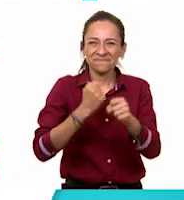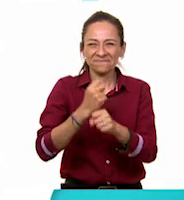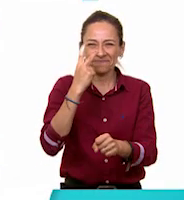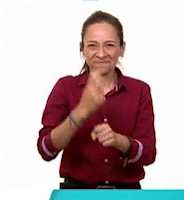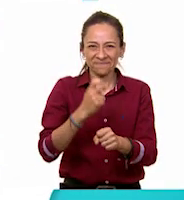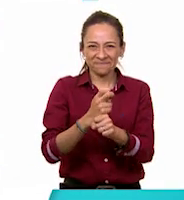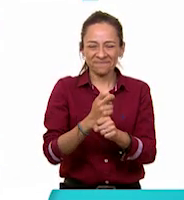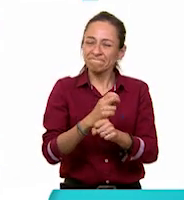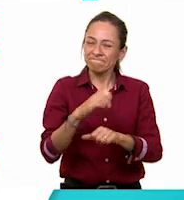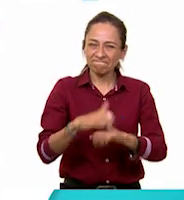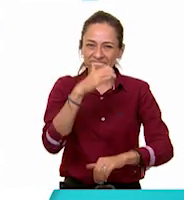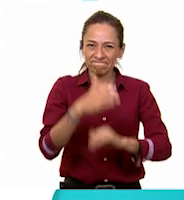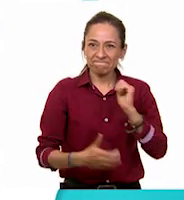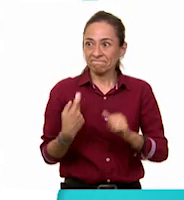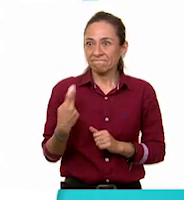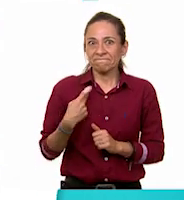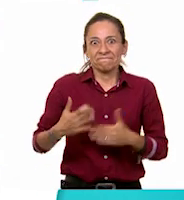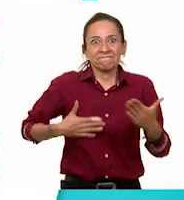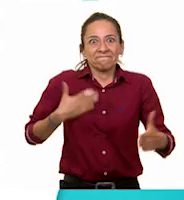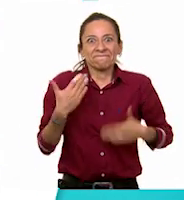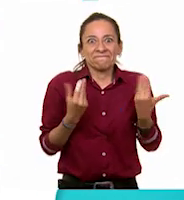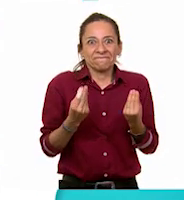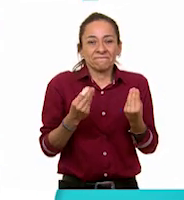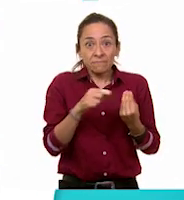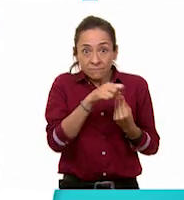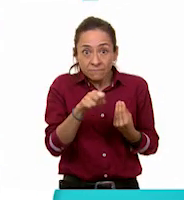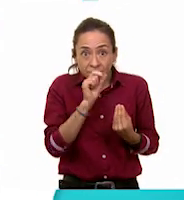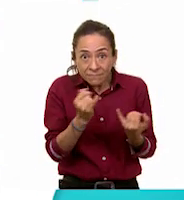nosotros. Entonces, continuamos con Lengua Materna.